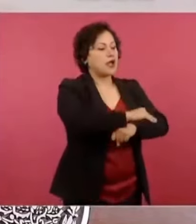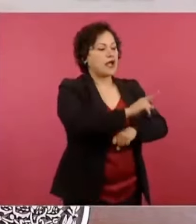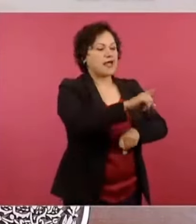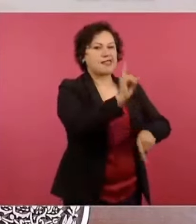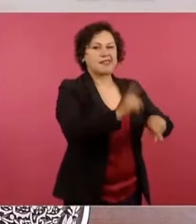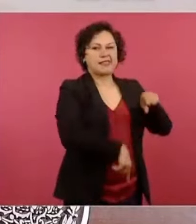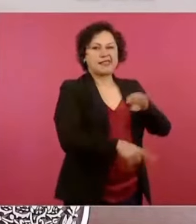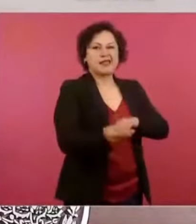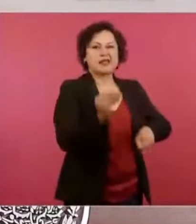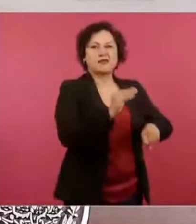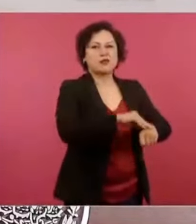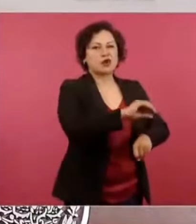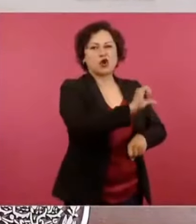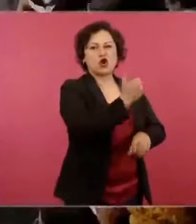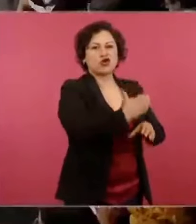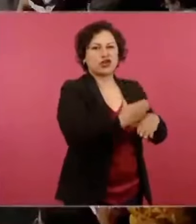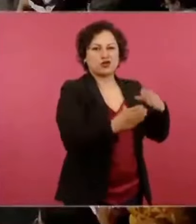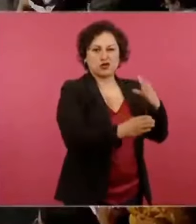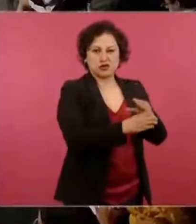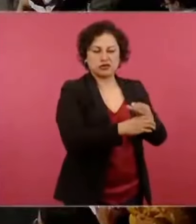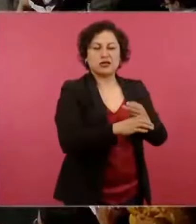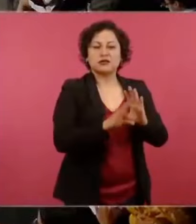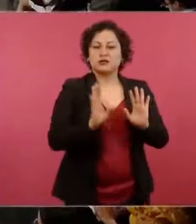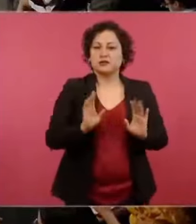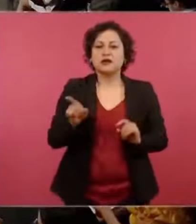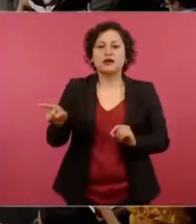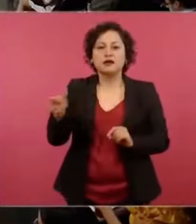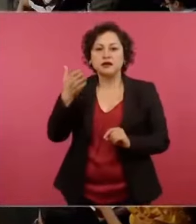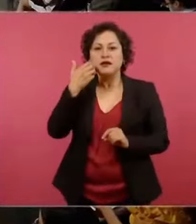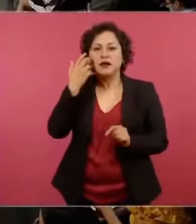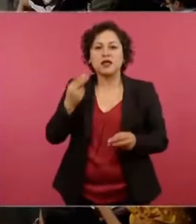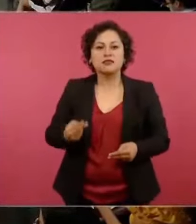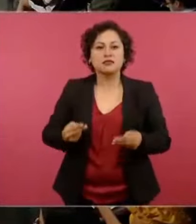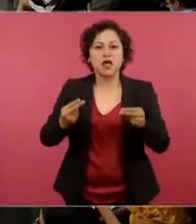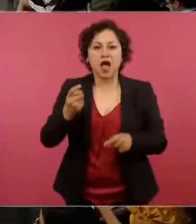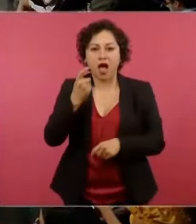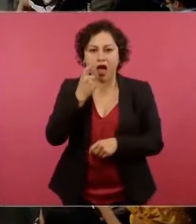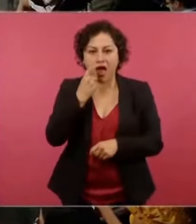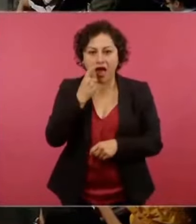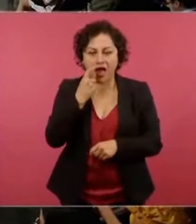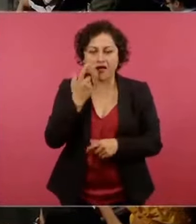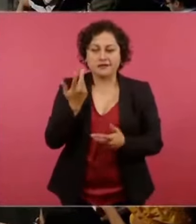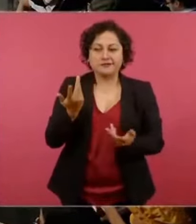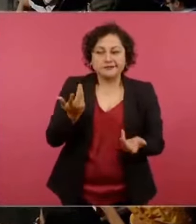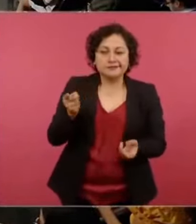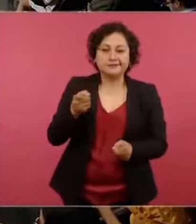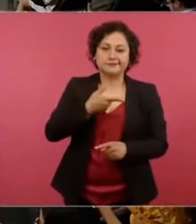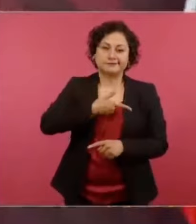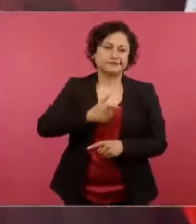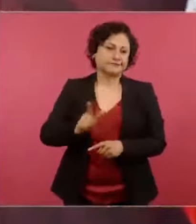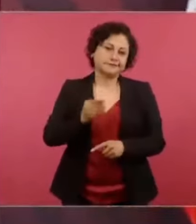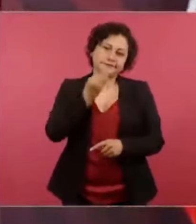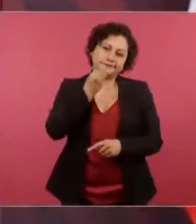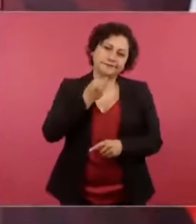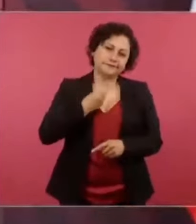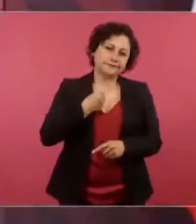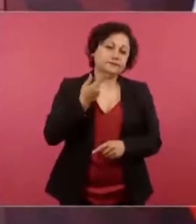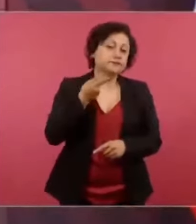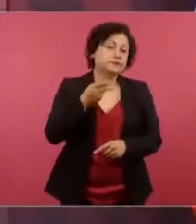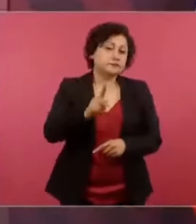pero era una obra